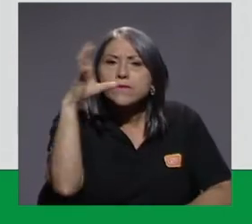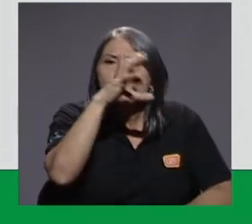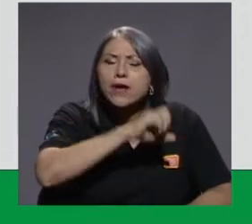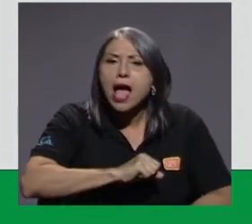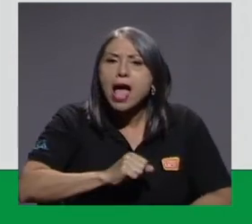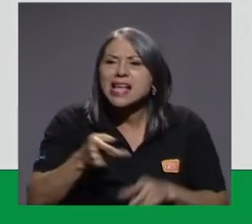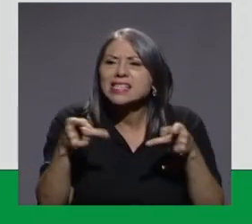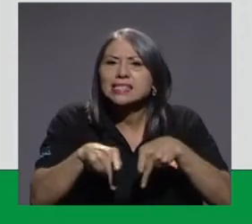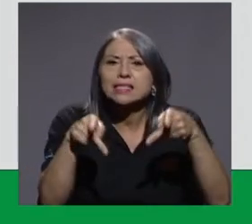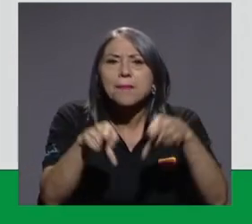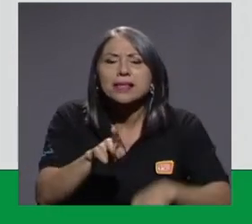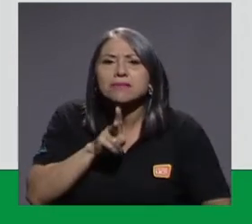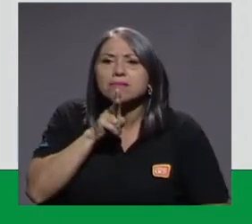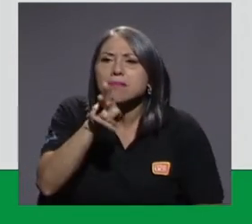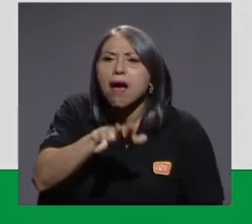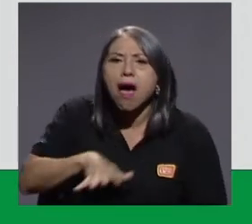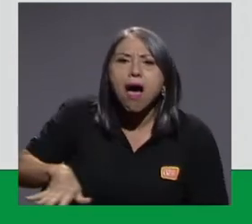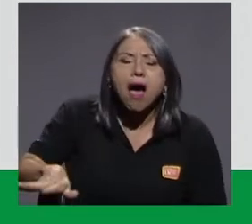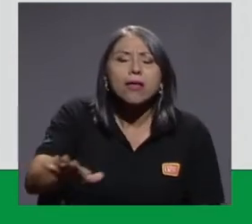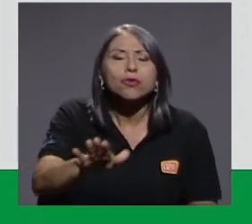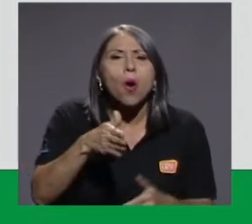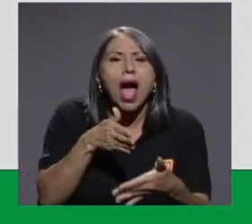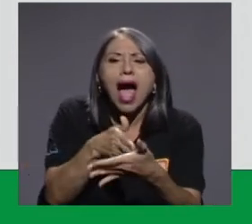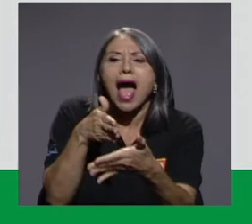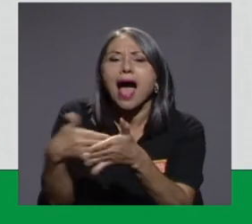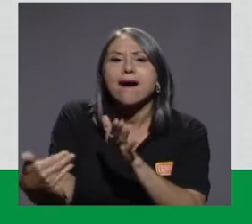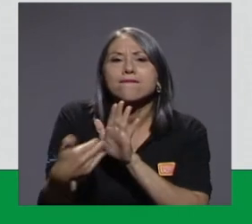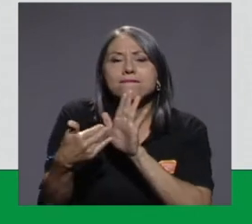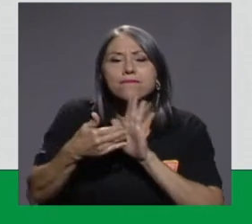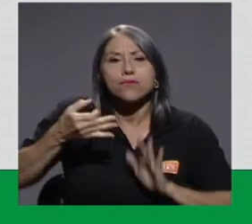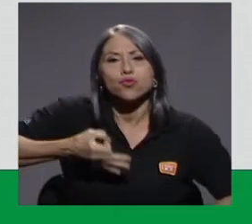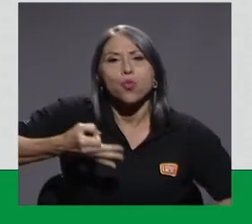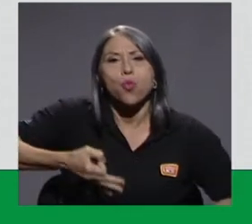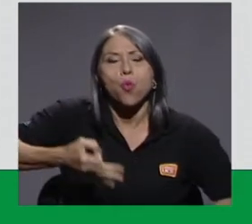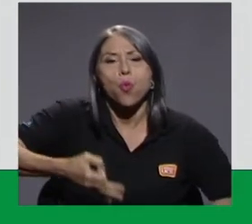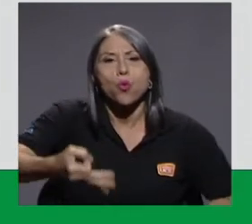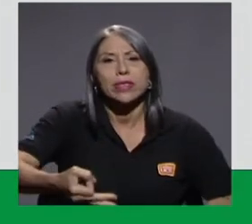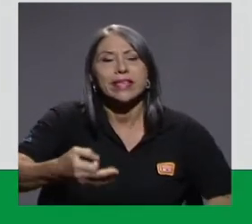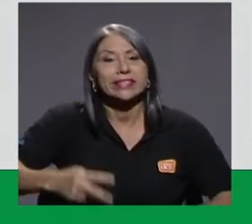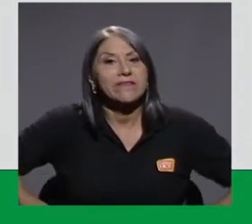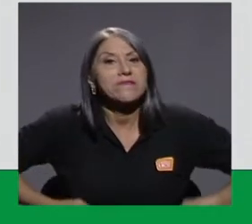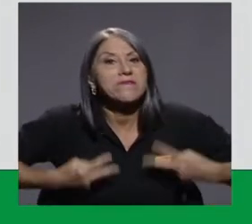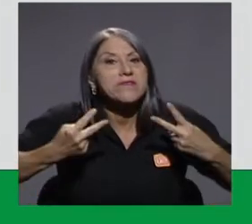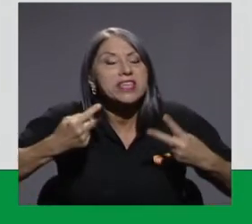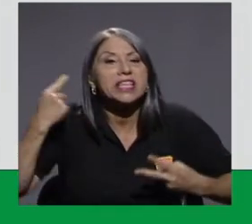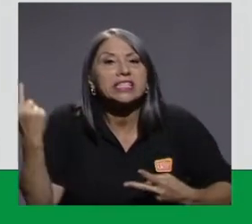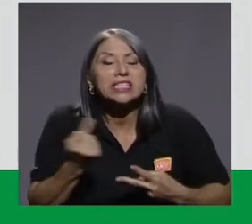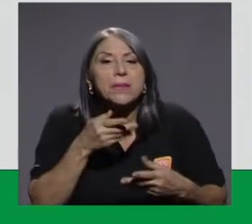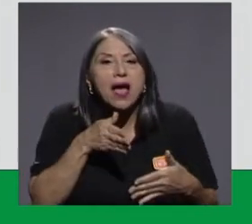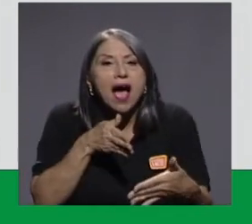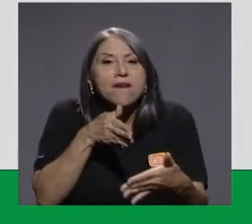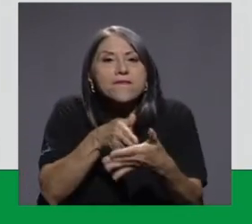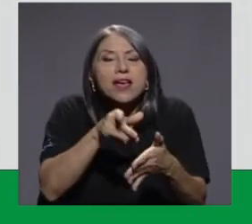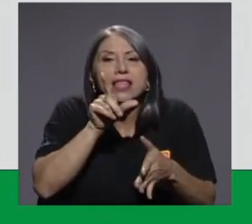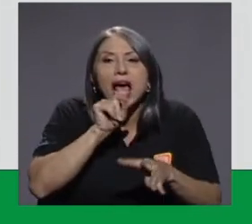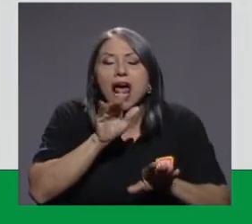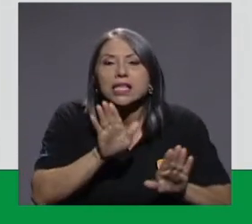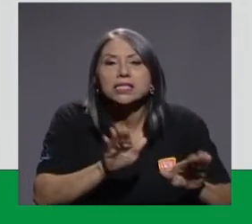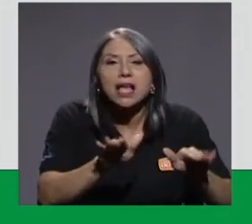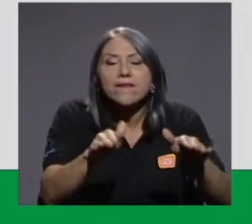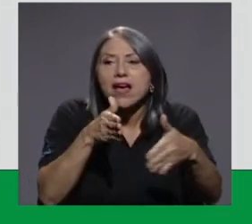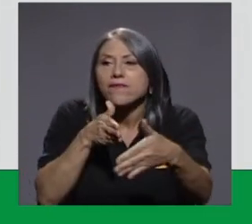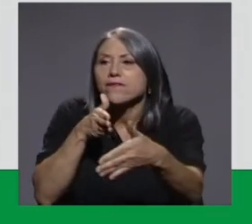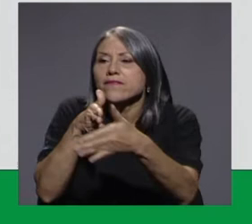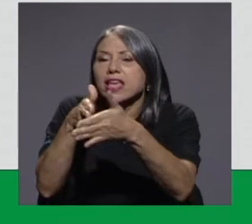compete, que nos afecta todos los días, que afecta a nuestro cotidiano vivir, que afecta a las aves, que afecta a la vida de todas